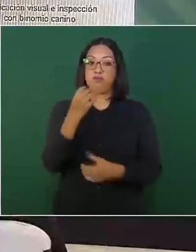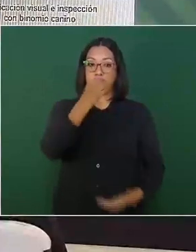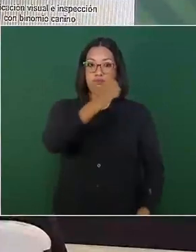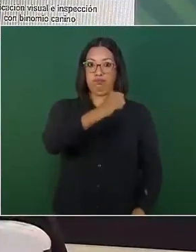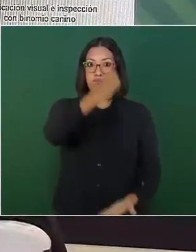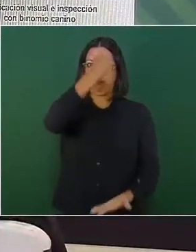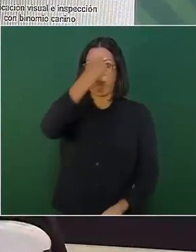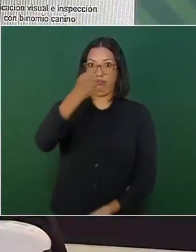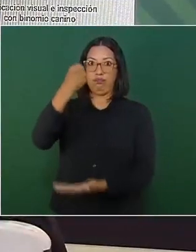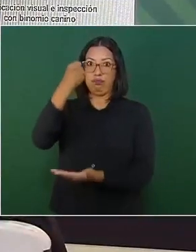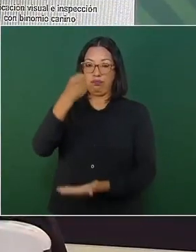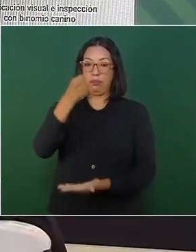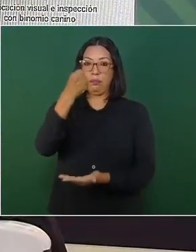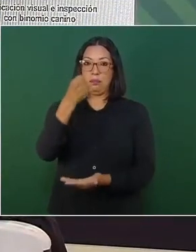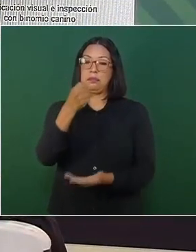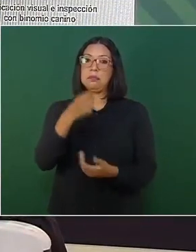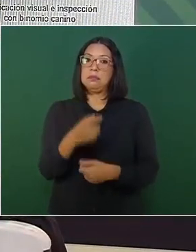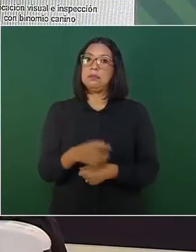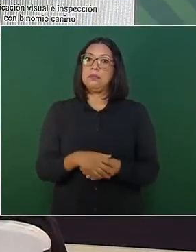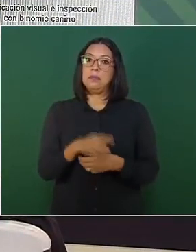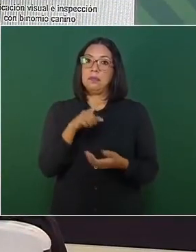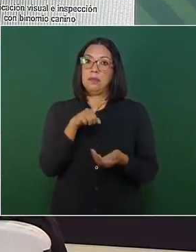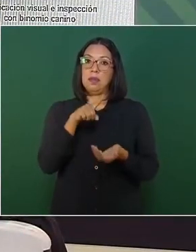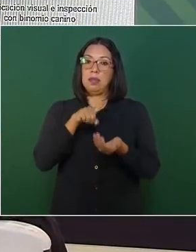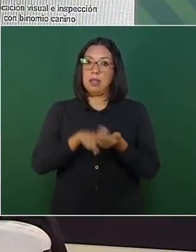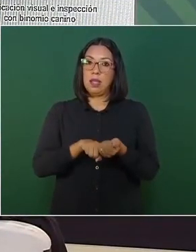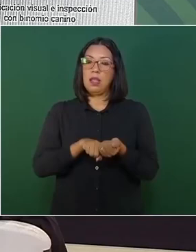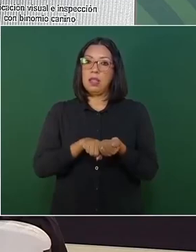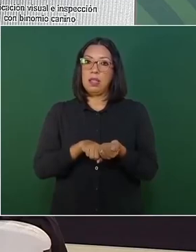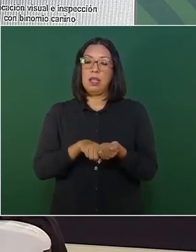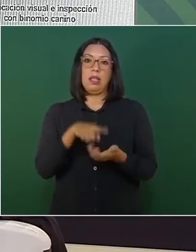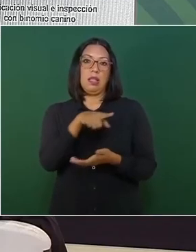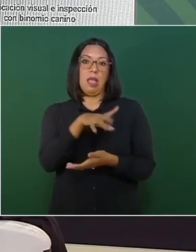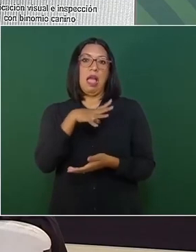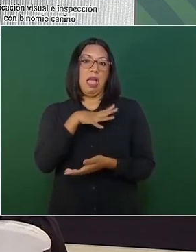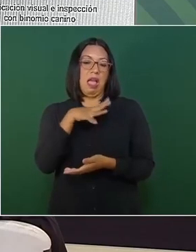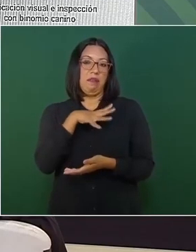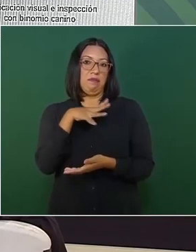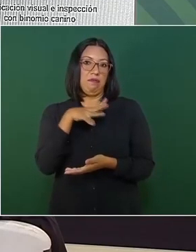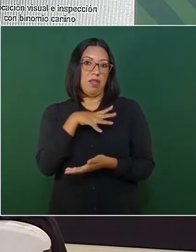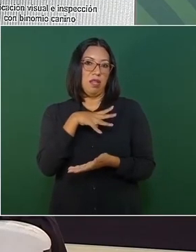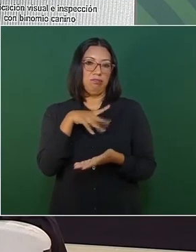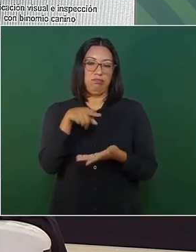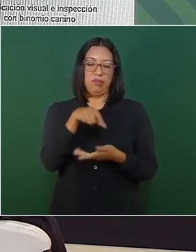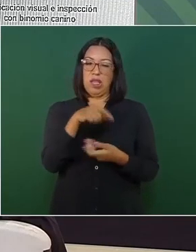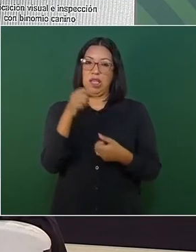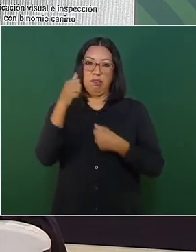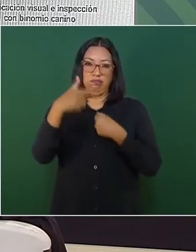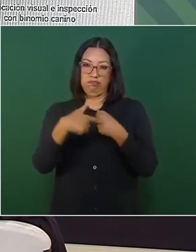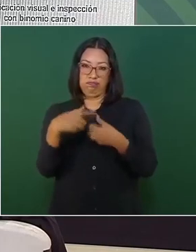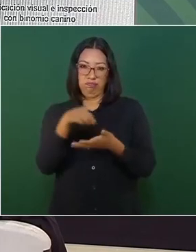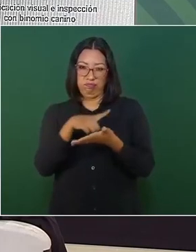que en su interior tenían sustancia ilícita, que al hacer los análisis